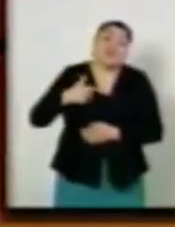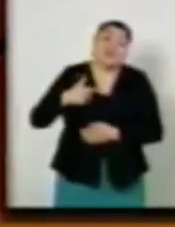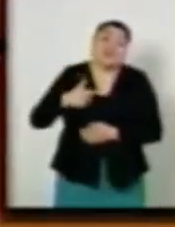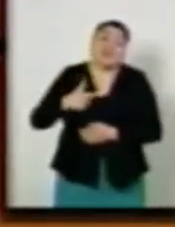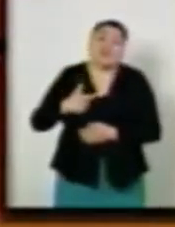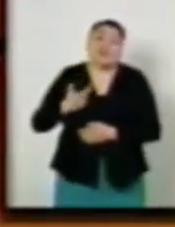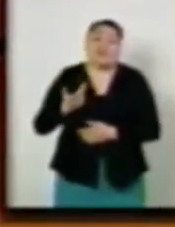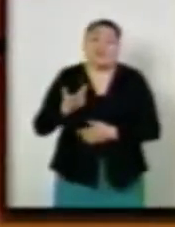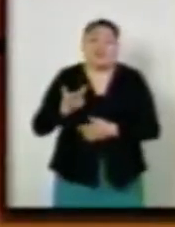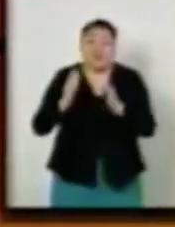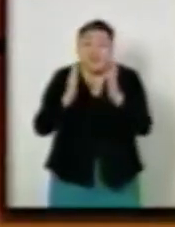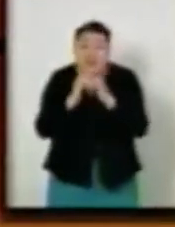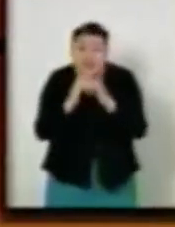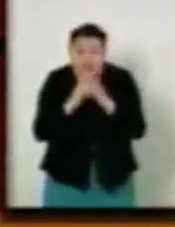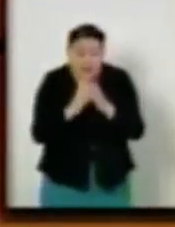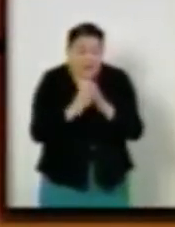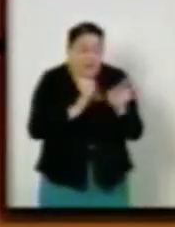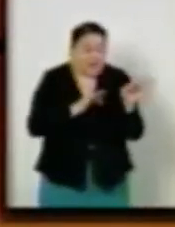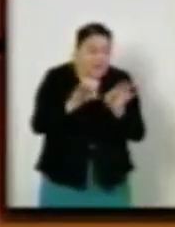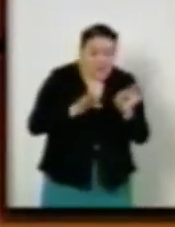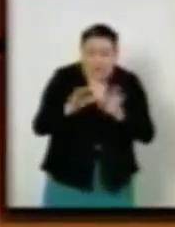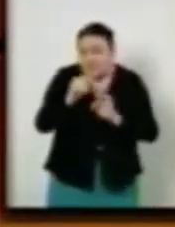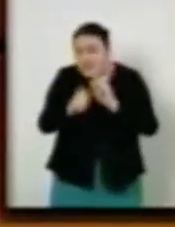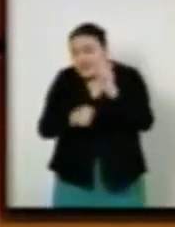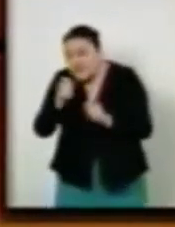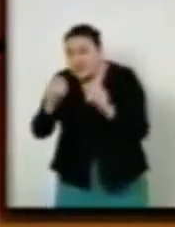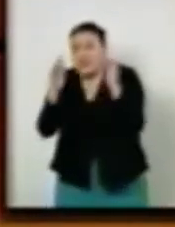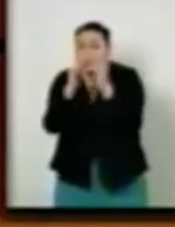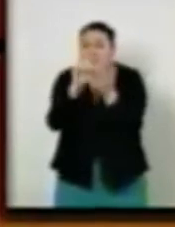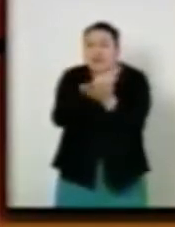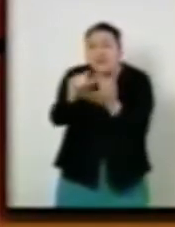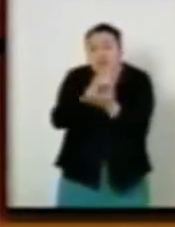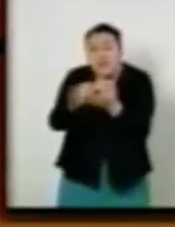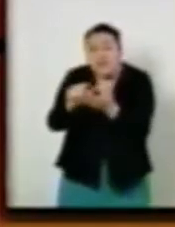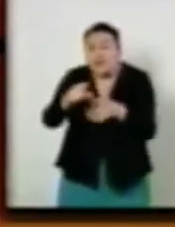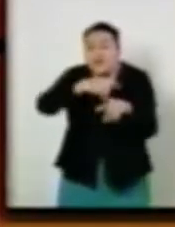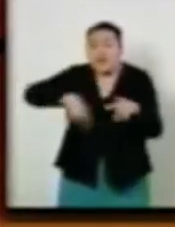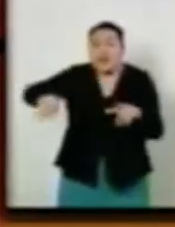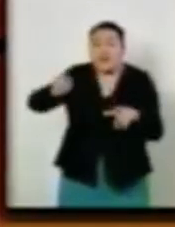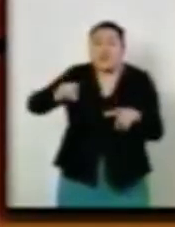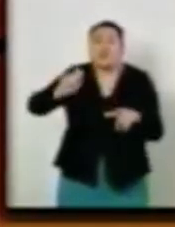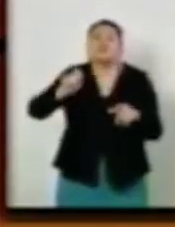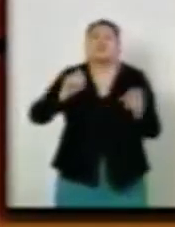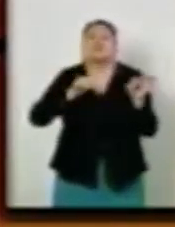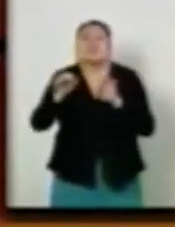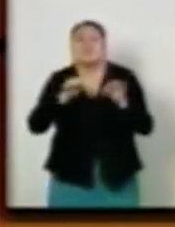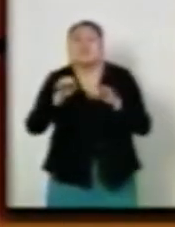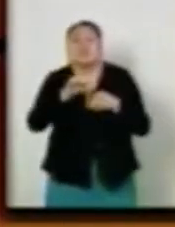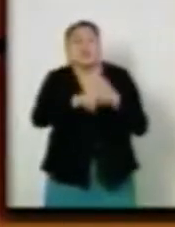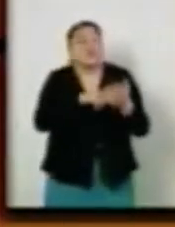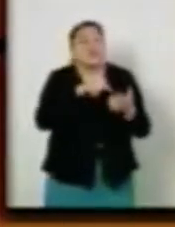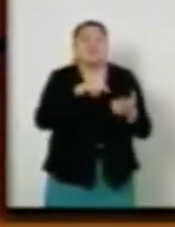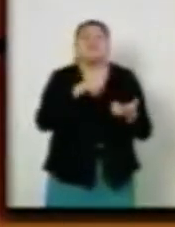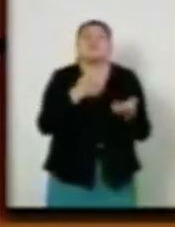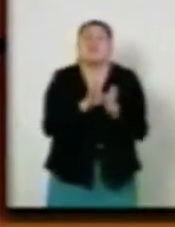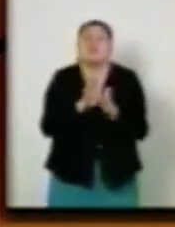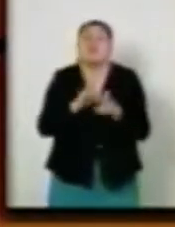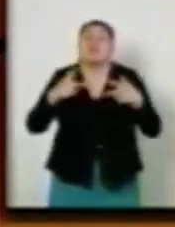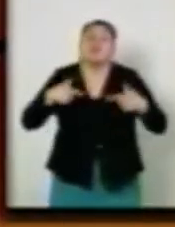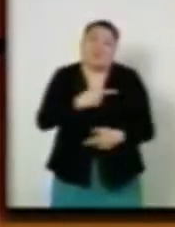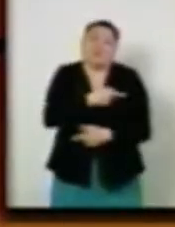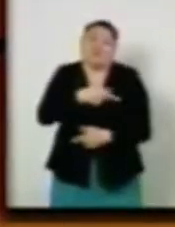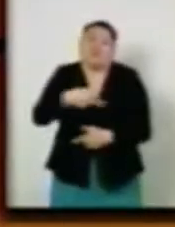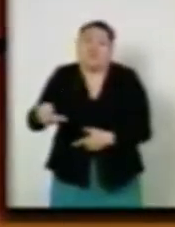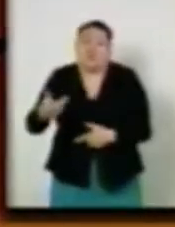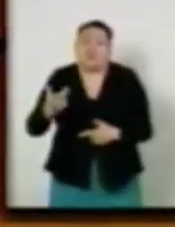el entorno de los significados laborales, muchos de los cuales pertenecen a los sectores más pobres de la sociedad. Y con esas escasas